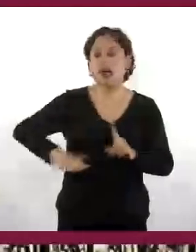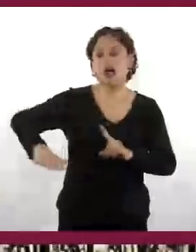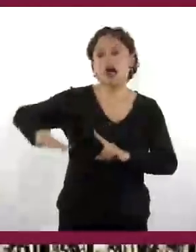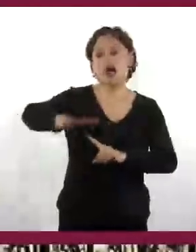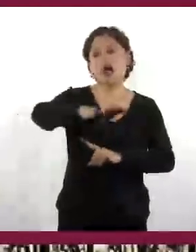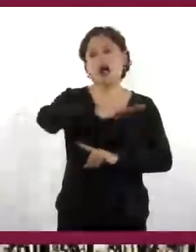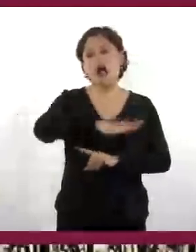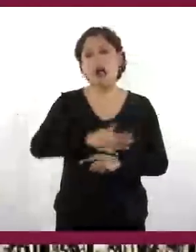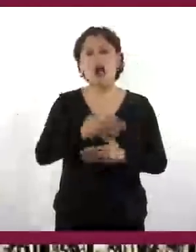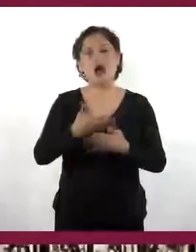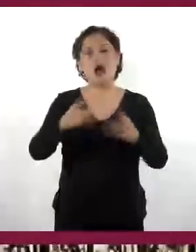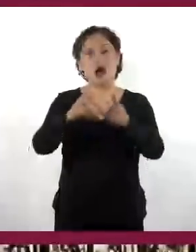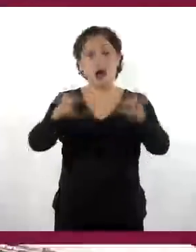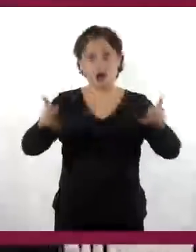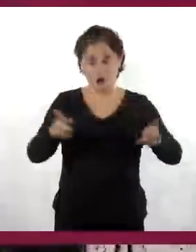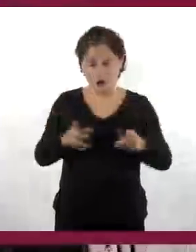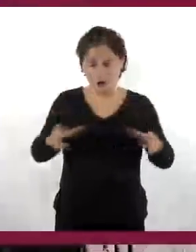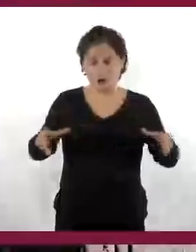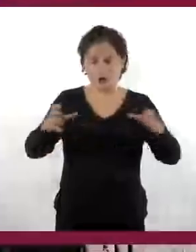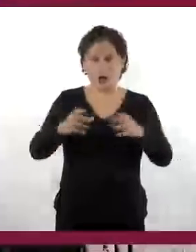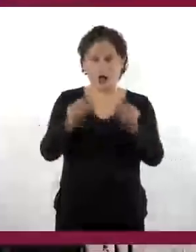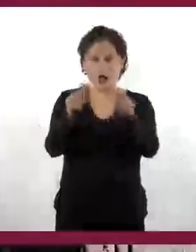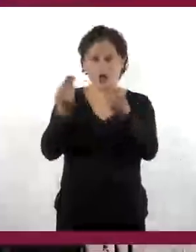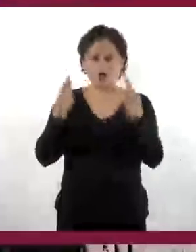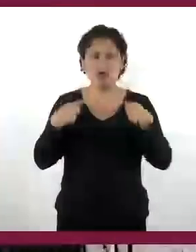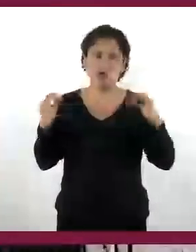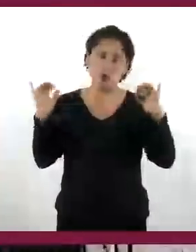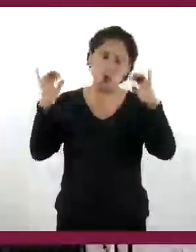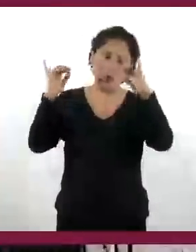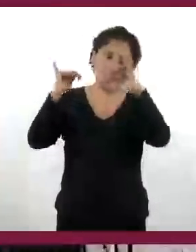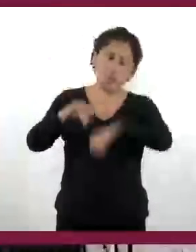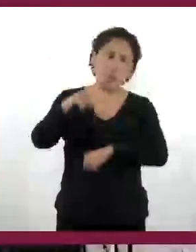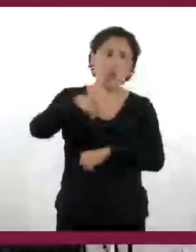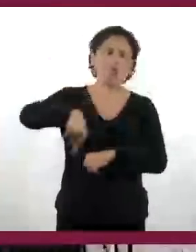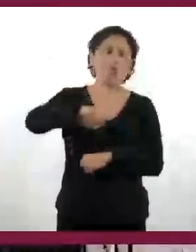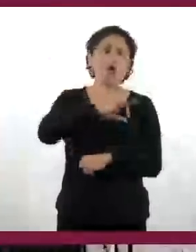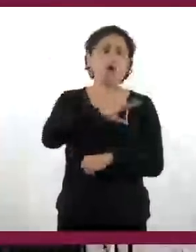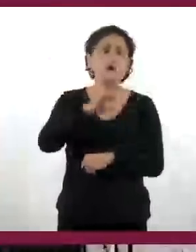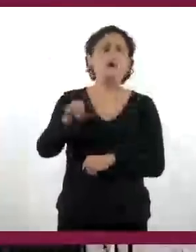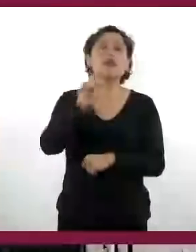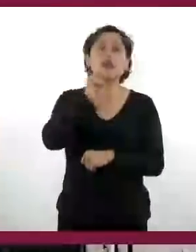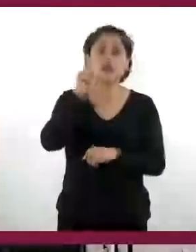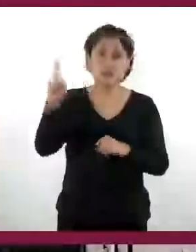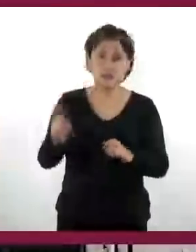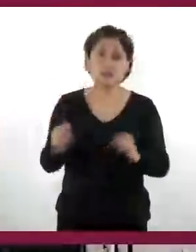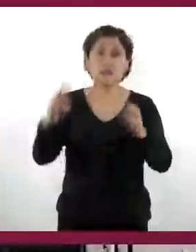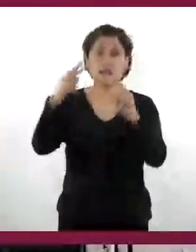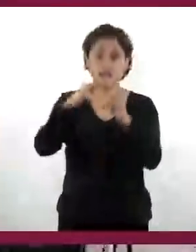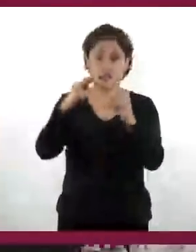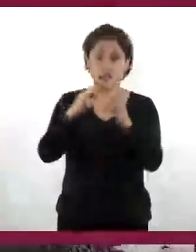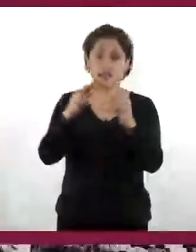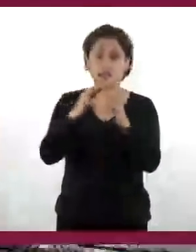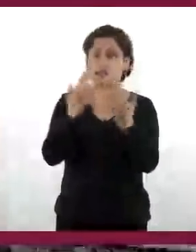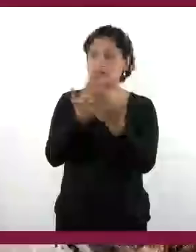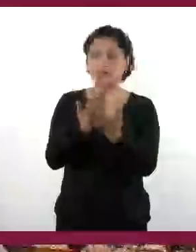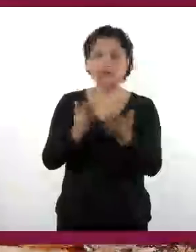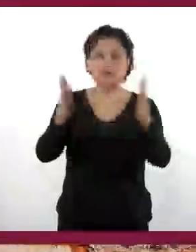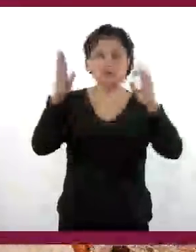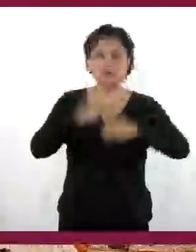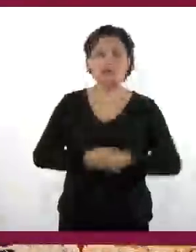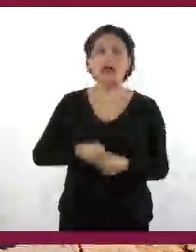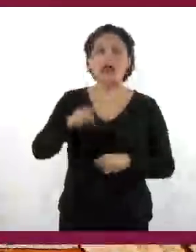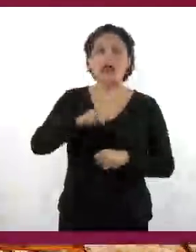permitía congregar un gran número de personas y en el cual se construyeron capillas abiertas. En el atrio se